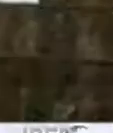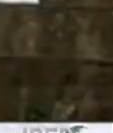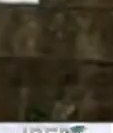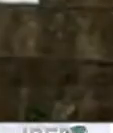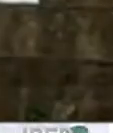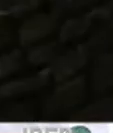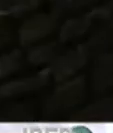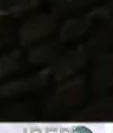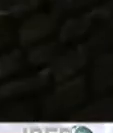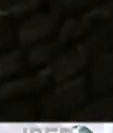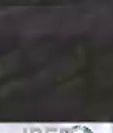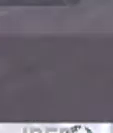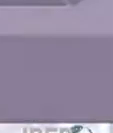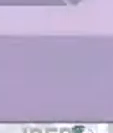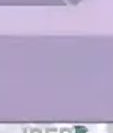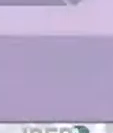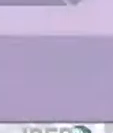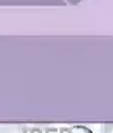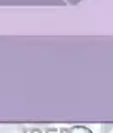Dos.